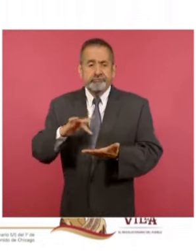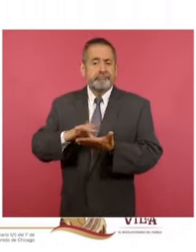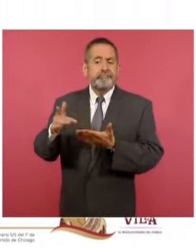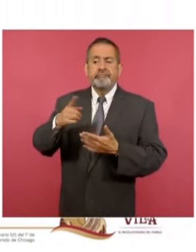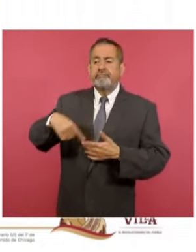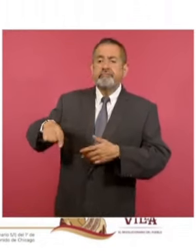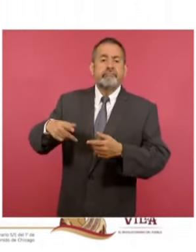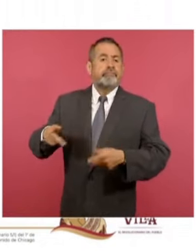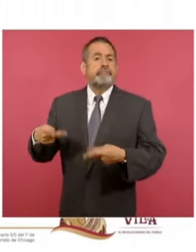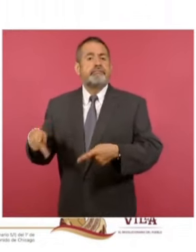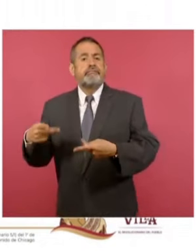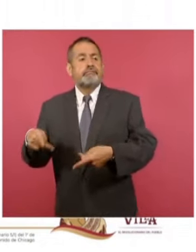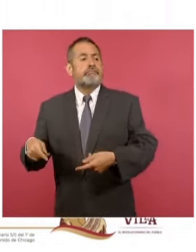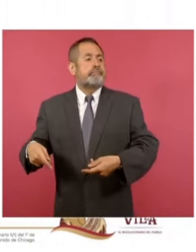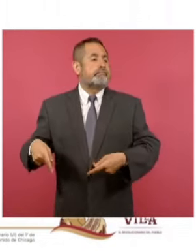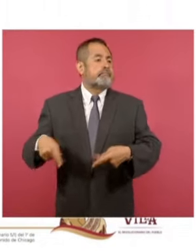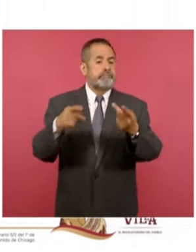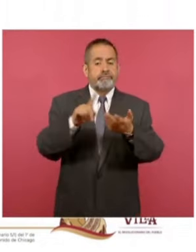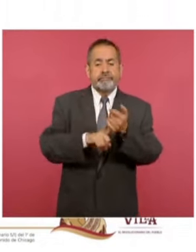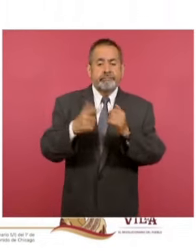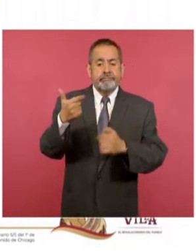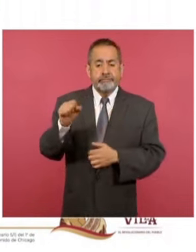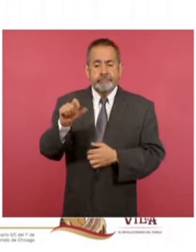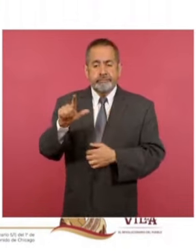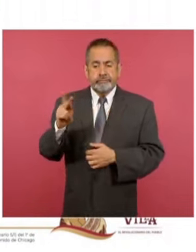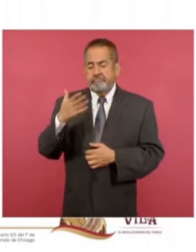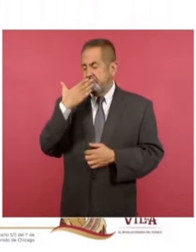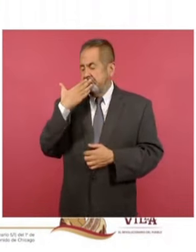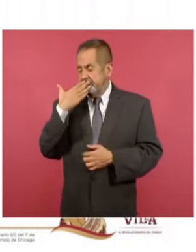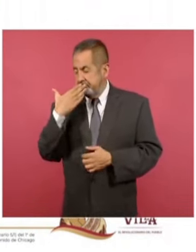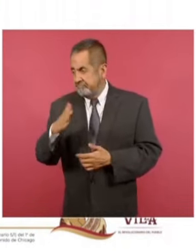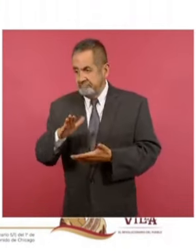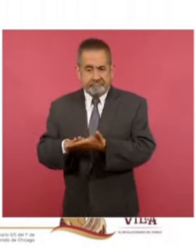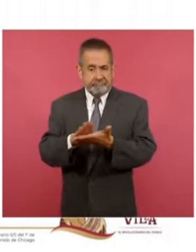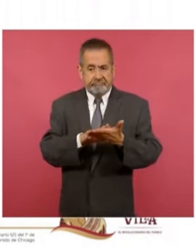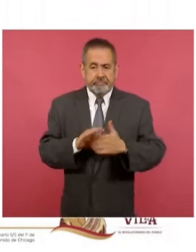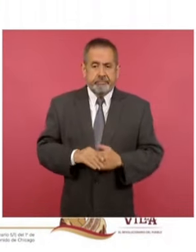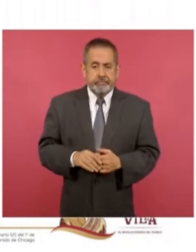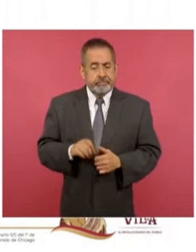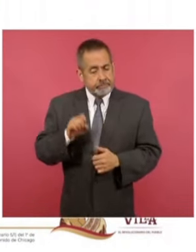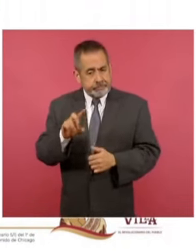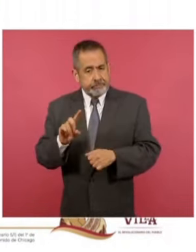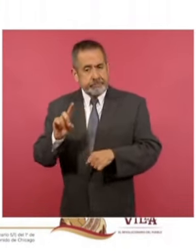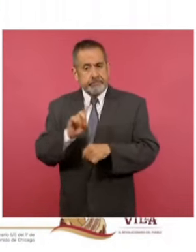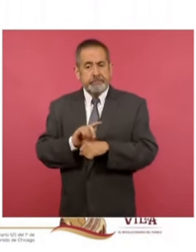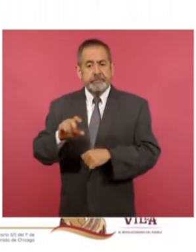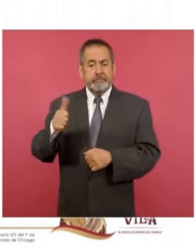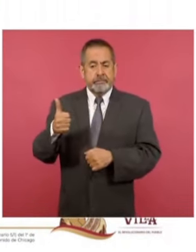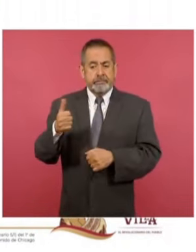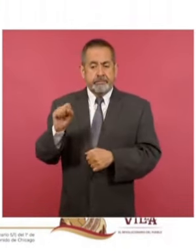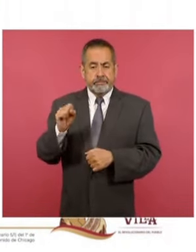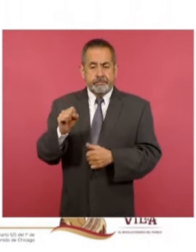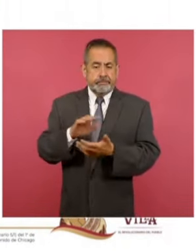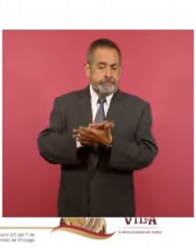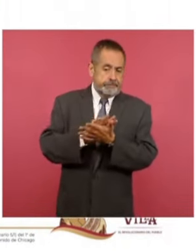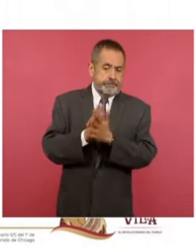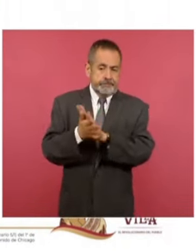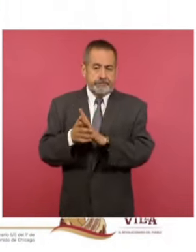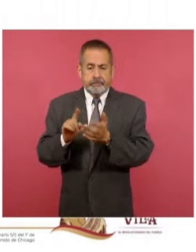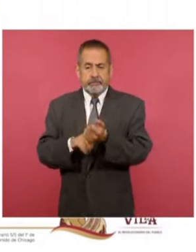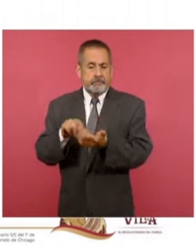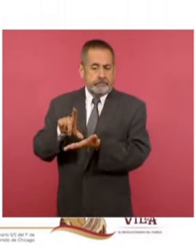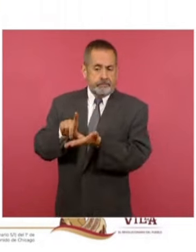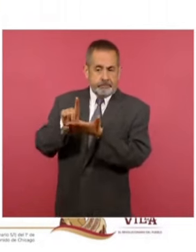expendedores de gas LP en el país. Y el mismo 6 de septiembre, si lo convertimos a